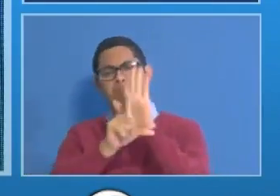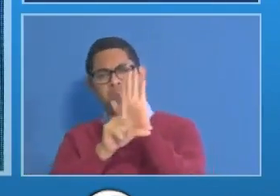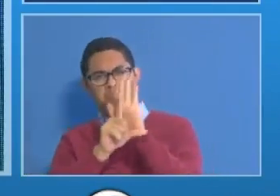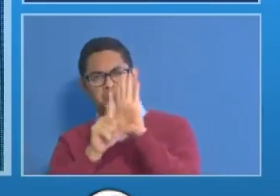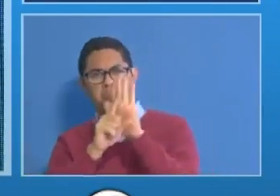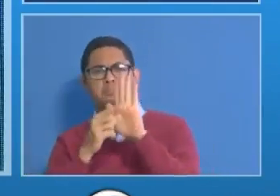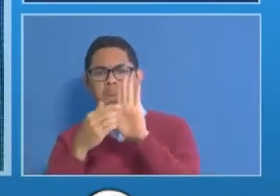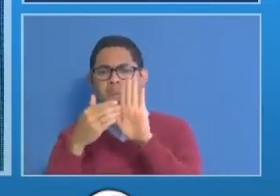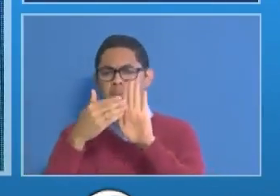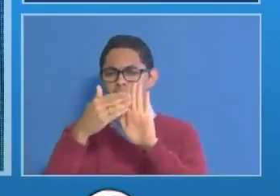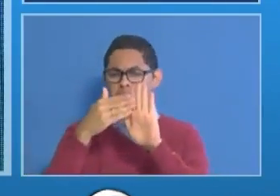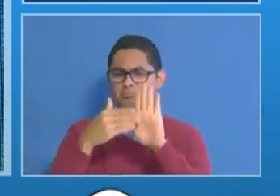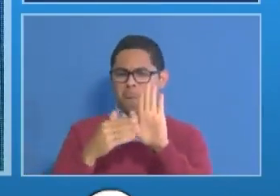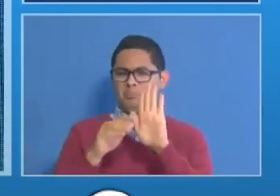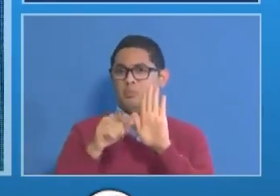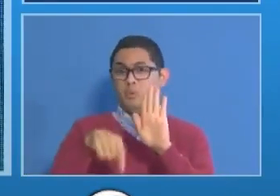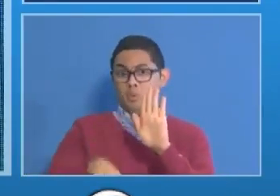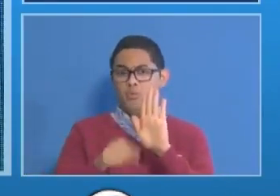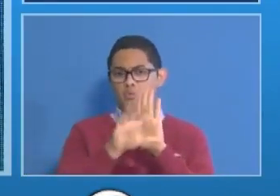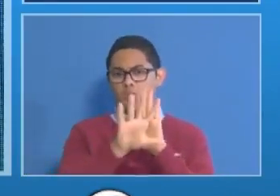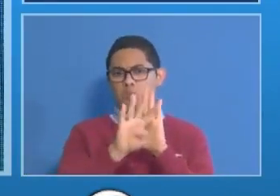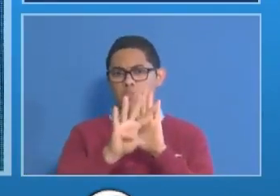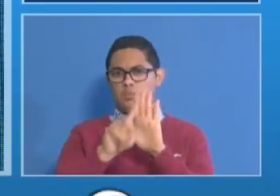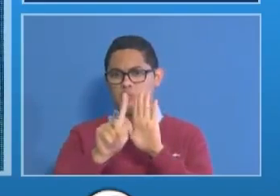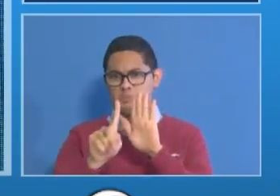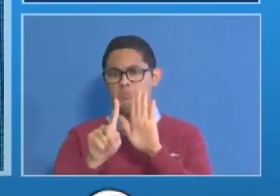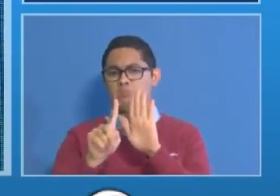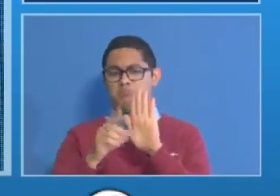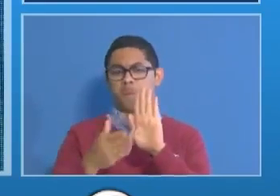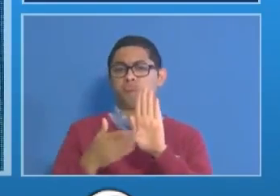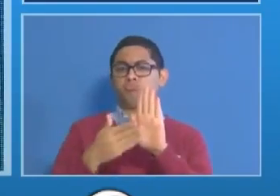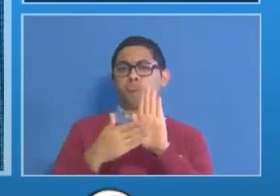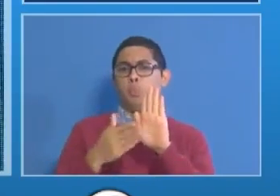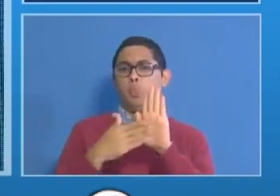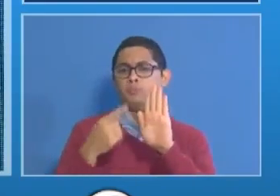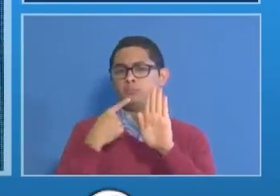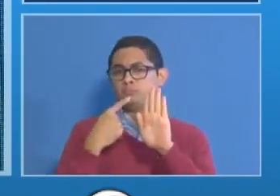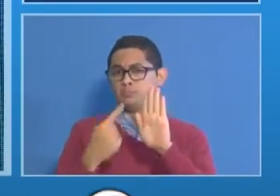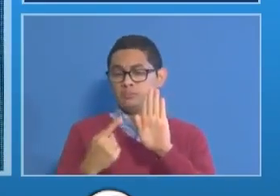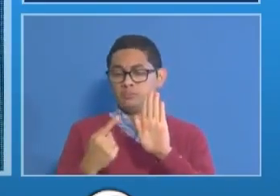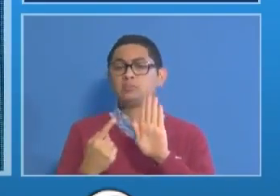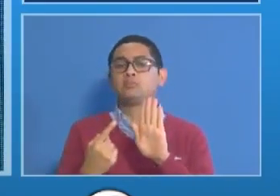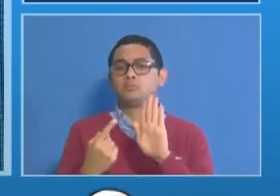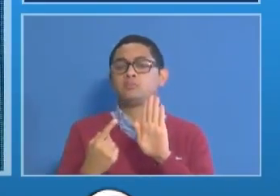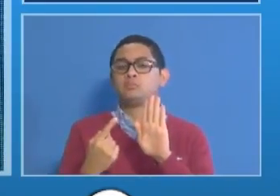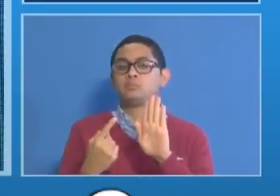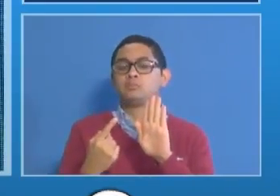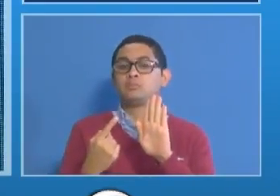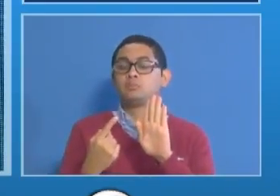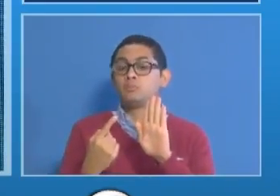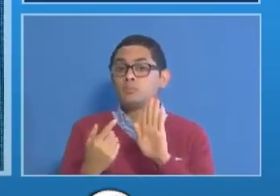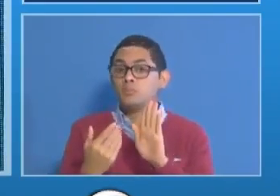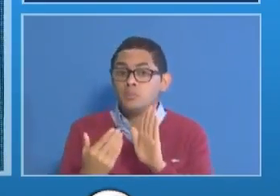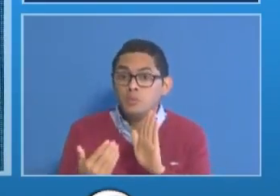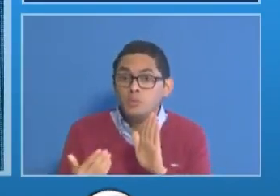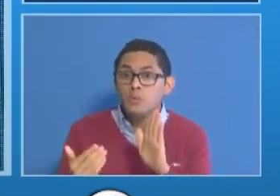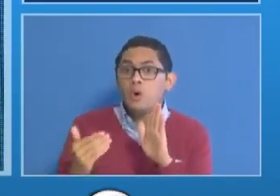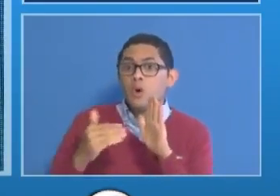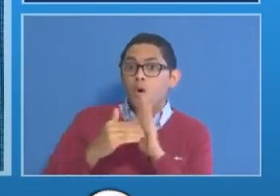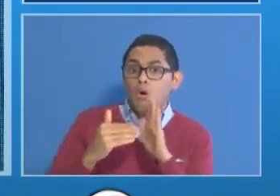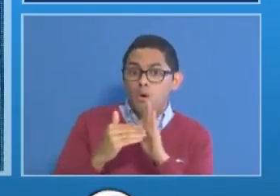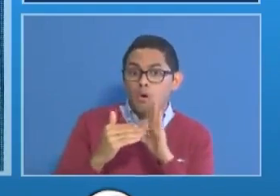aprobado del día de hoy 541, que establece la reactivación de todas las